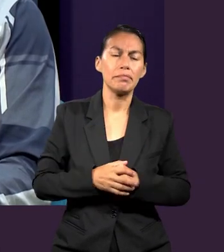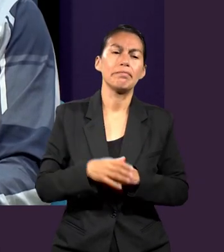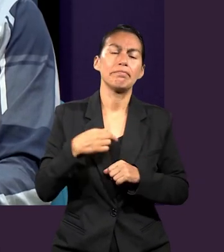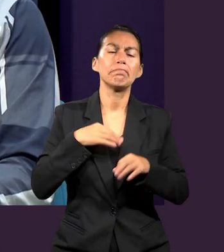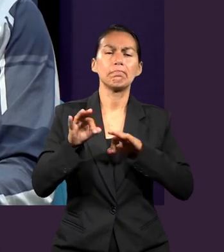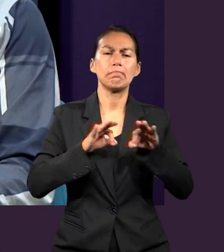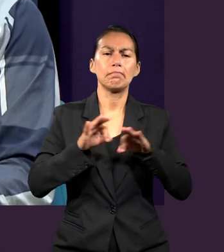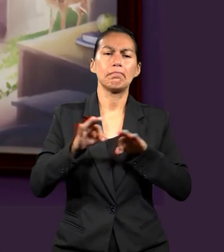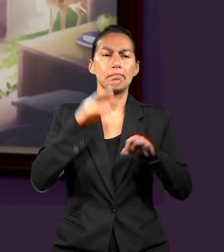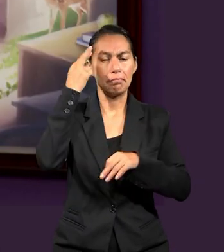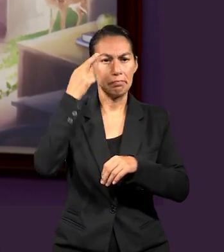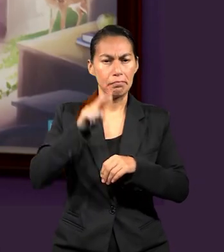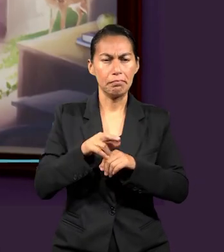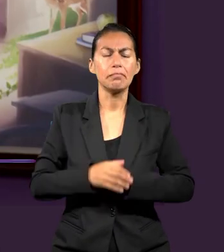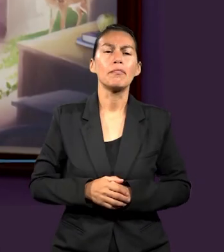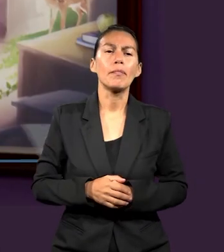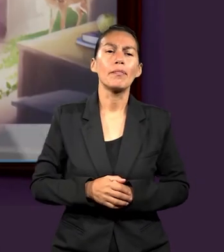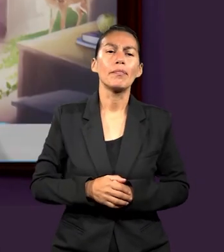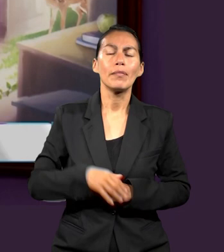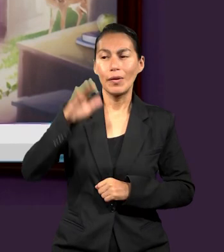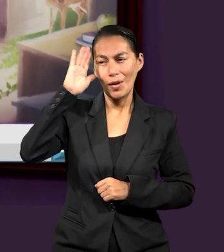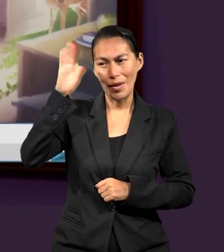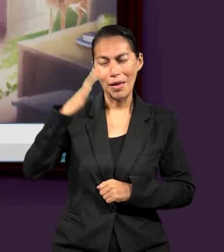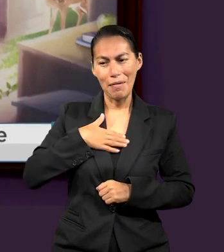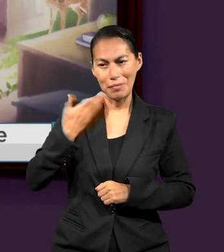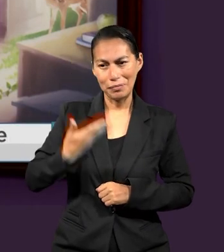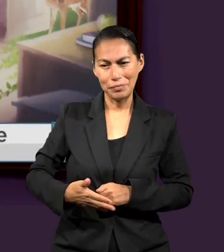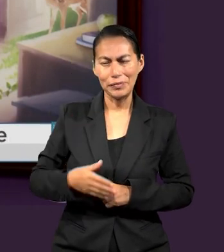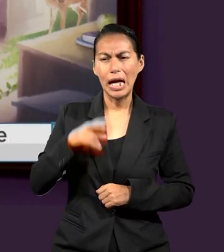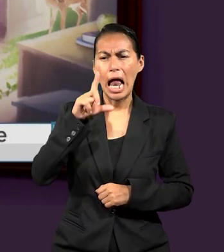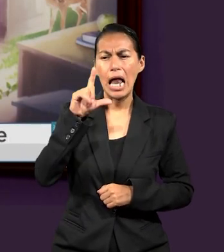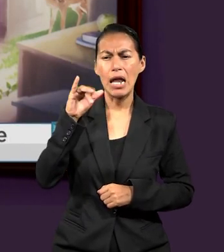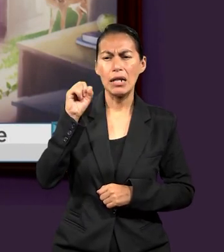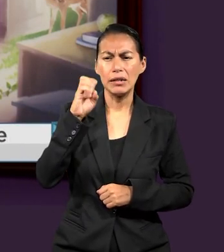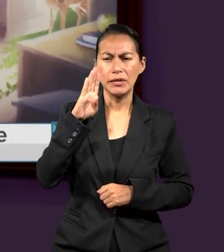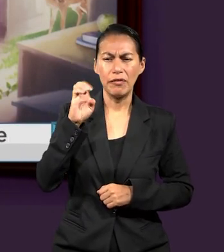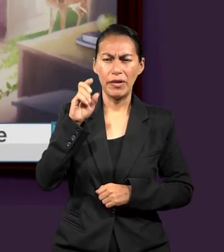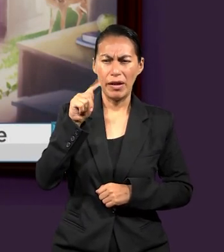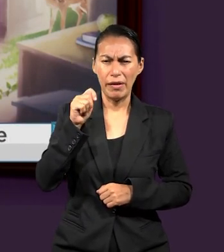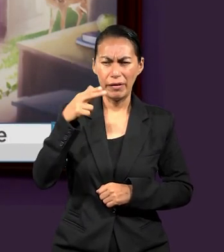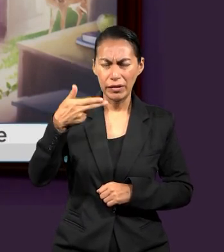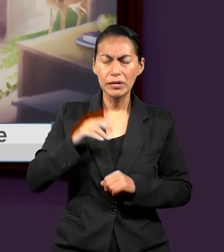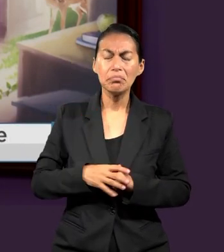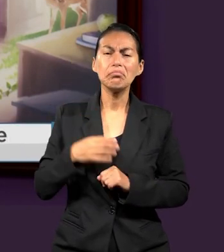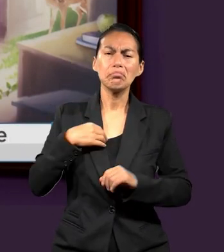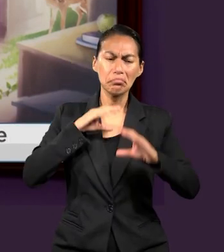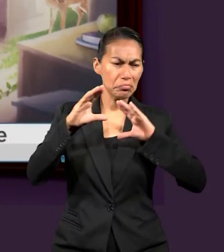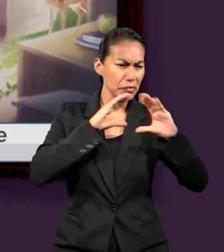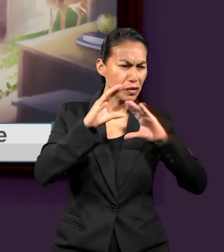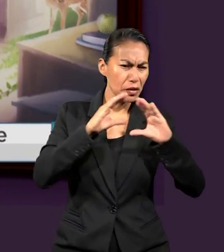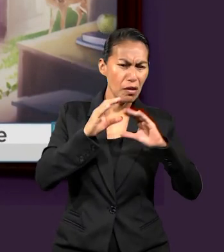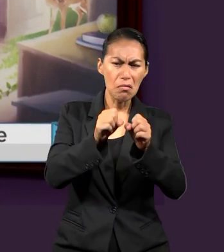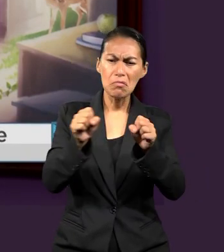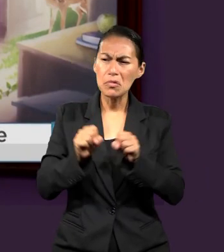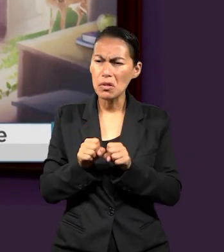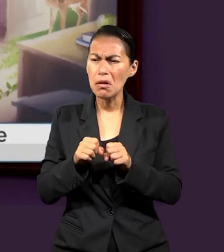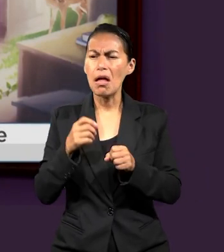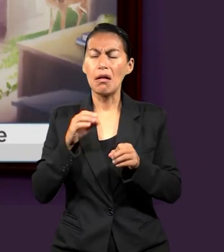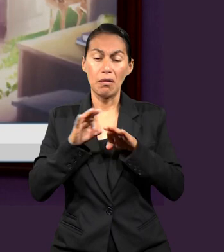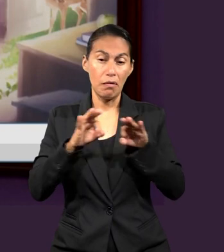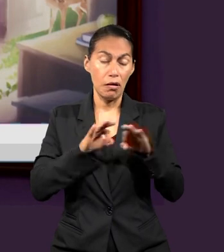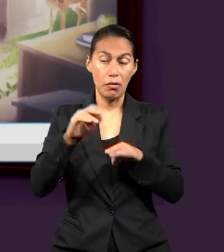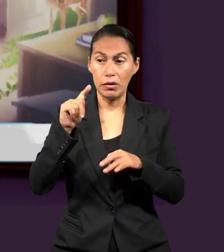en Reitoría. Hola, mi nombre es Lisbeth Elejalde. Soy comunicadora social, trabajo en producción